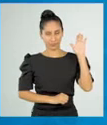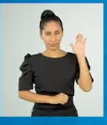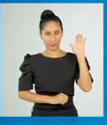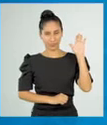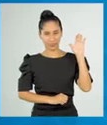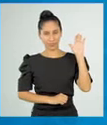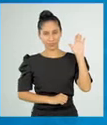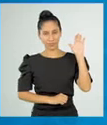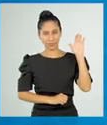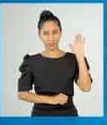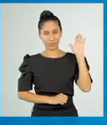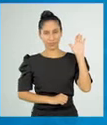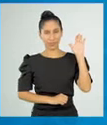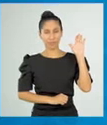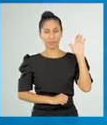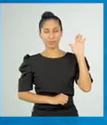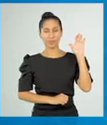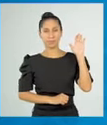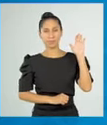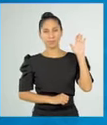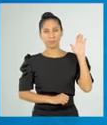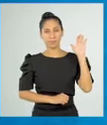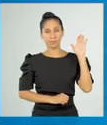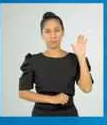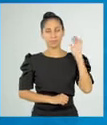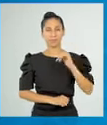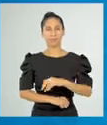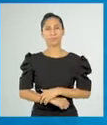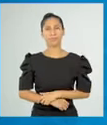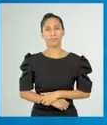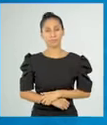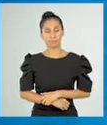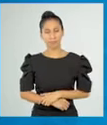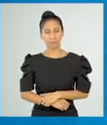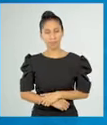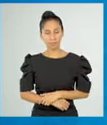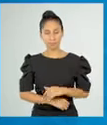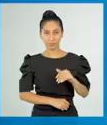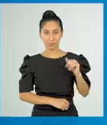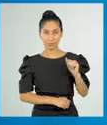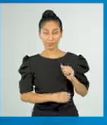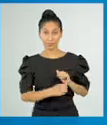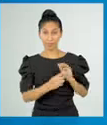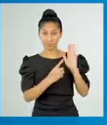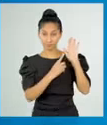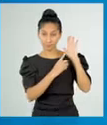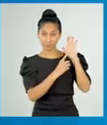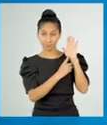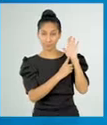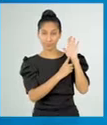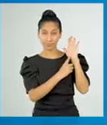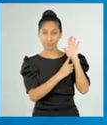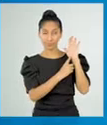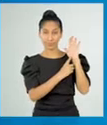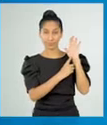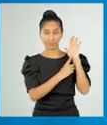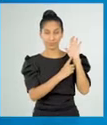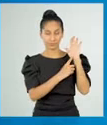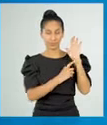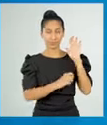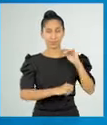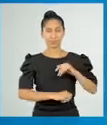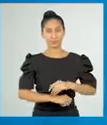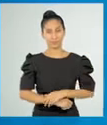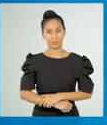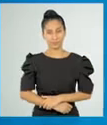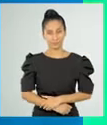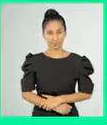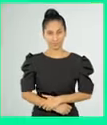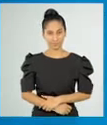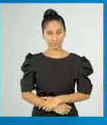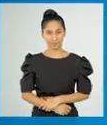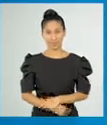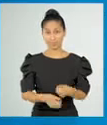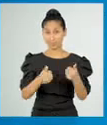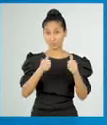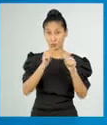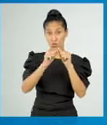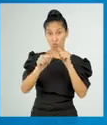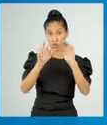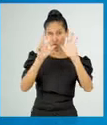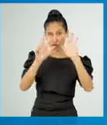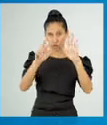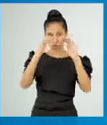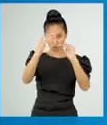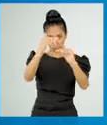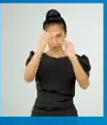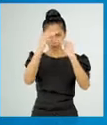cáustica en la cubeta con la grasa derretida. Y revolverla agregando el aceite aromático y los colorantes. Paso